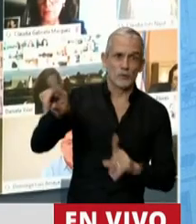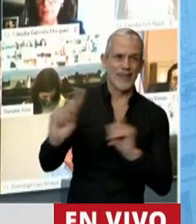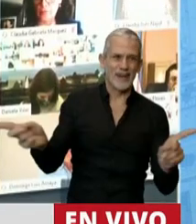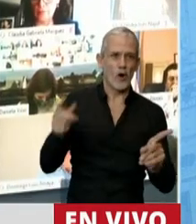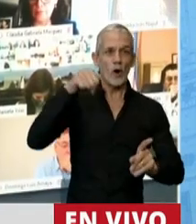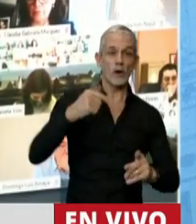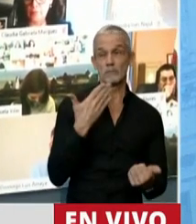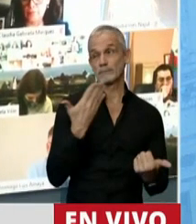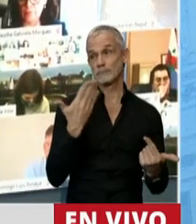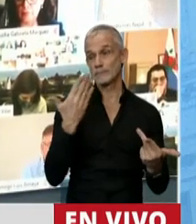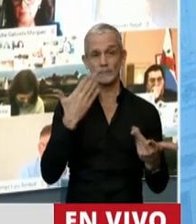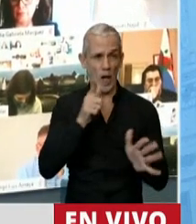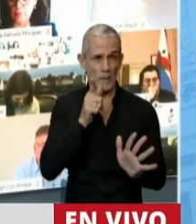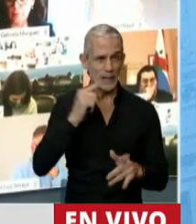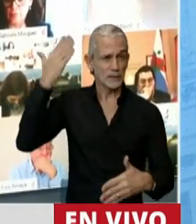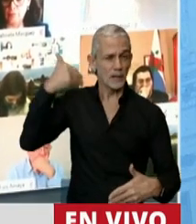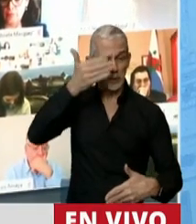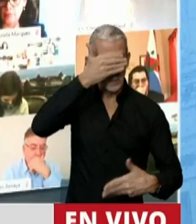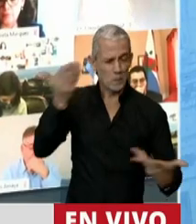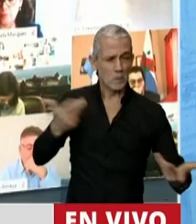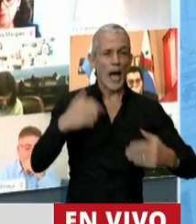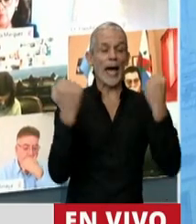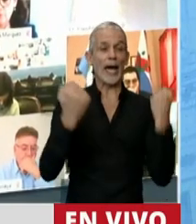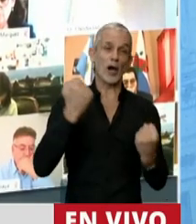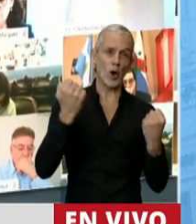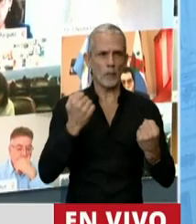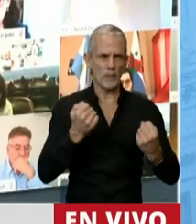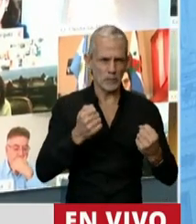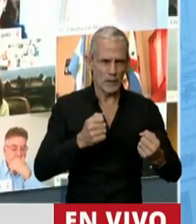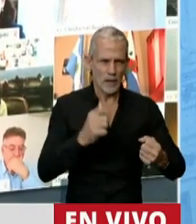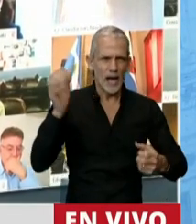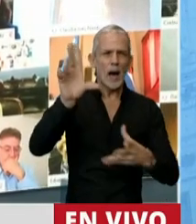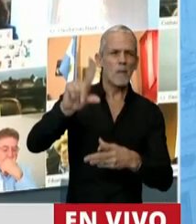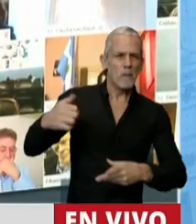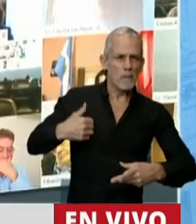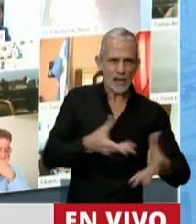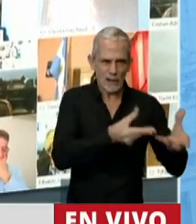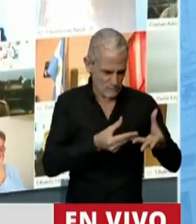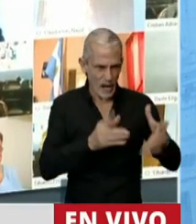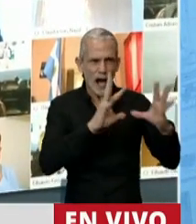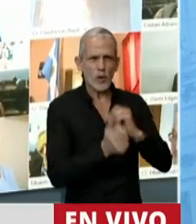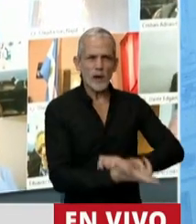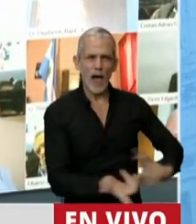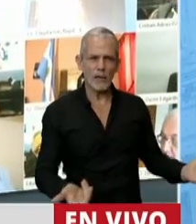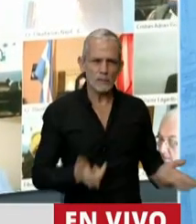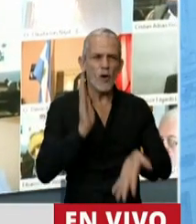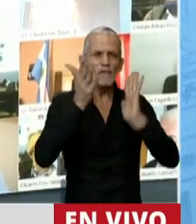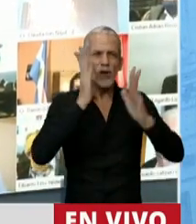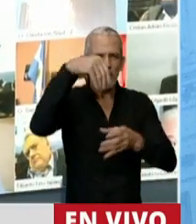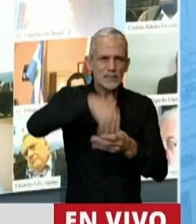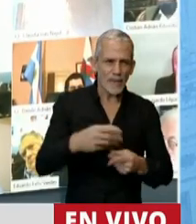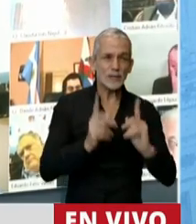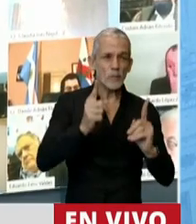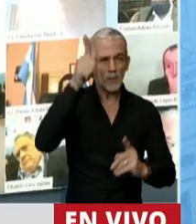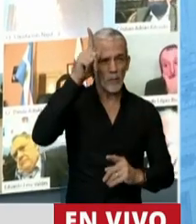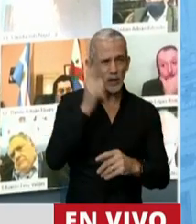hablaron como si nada de eso pasara. Hablaban de economía y nos dejaron un país arruinado. Hablan de violencia institucional y son los promotores de la doctrina chocobar.